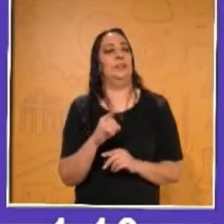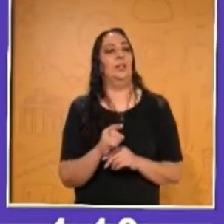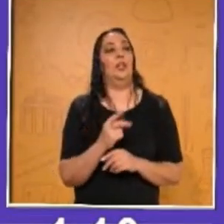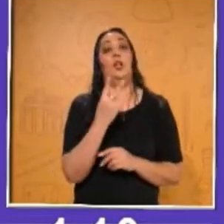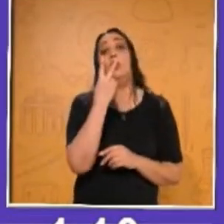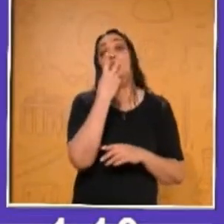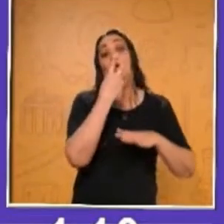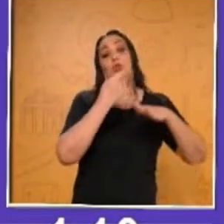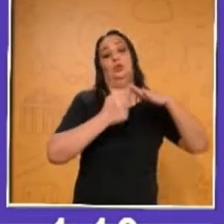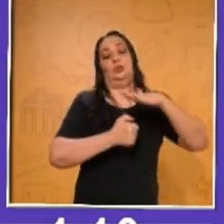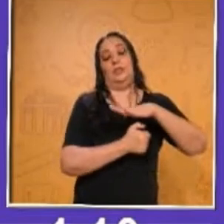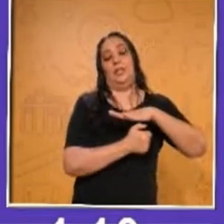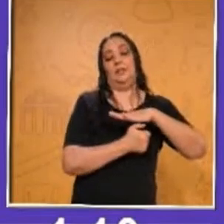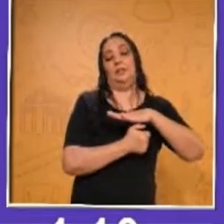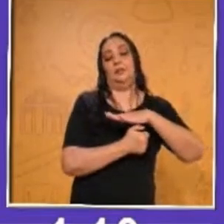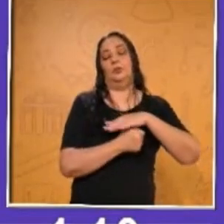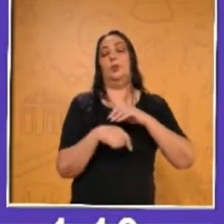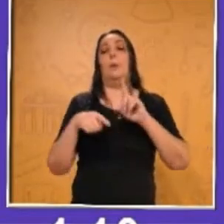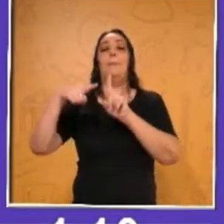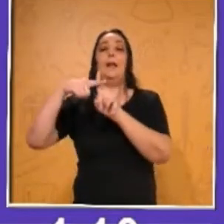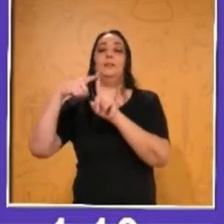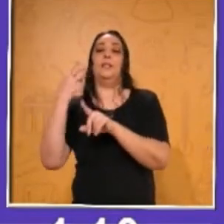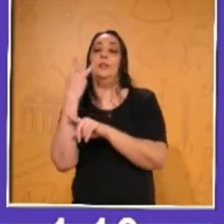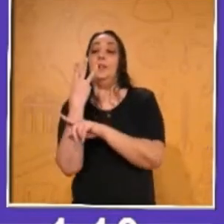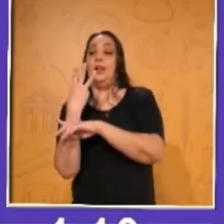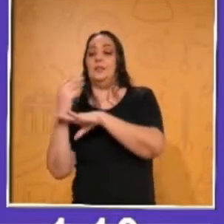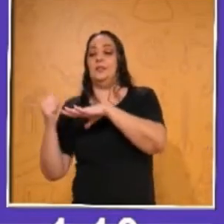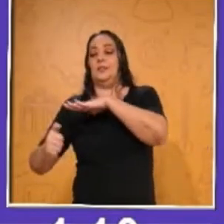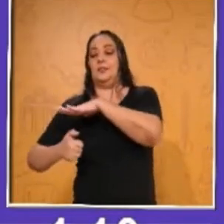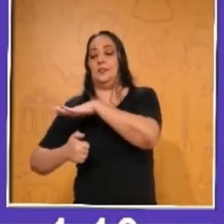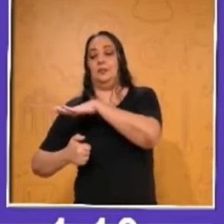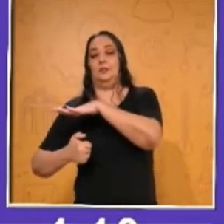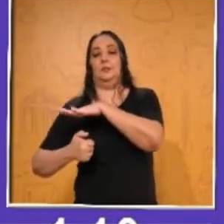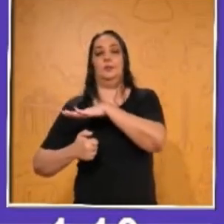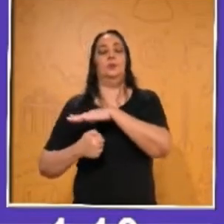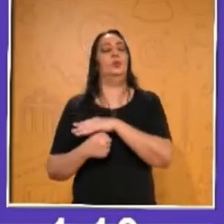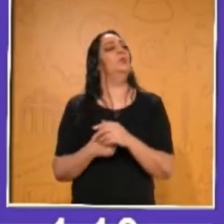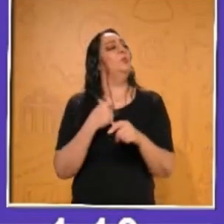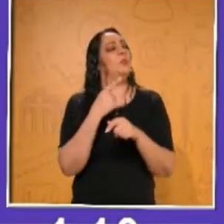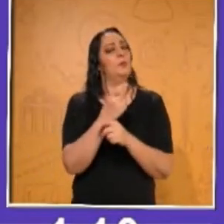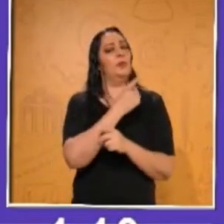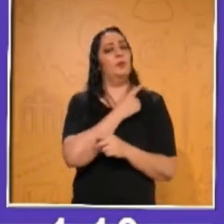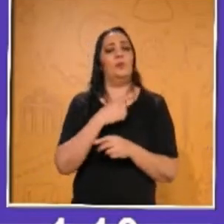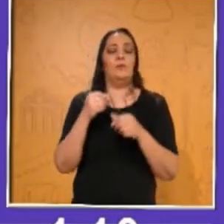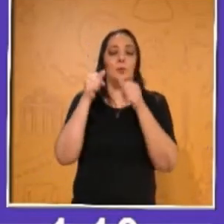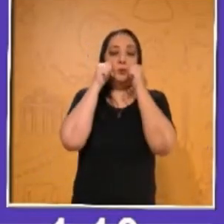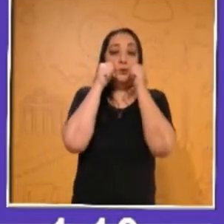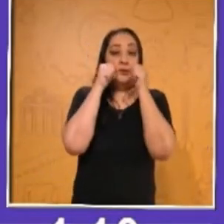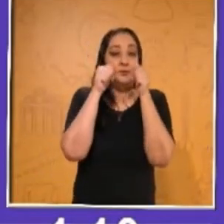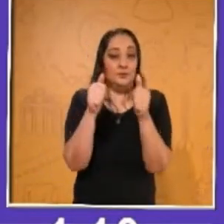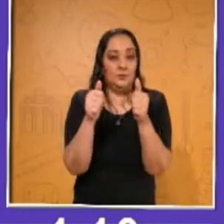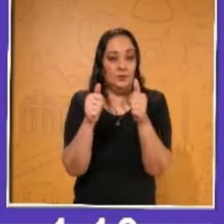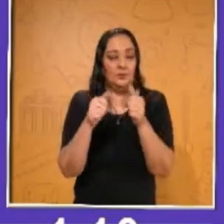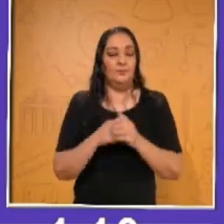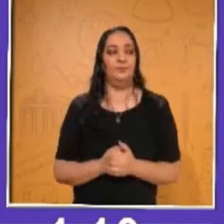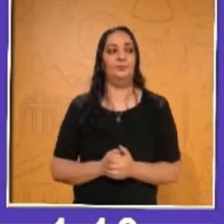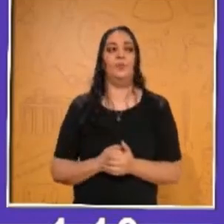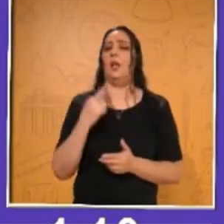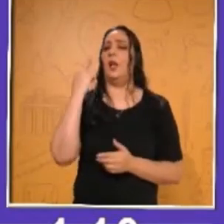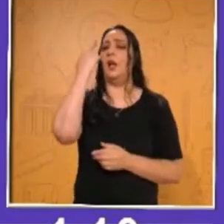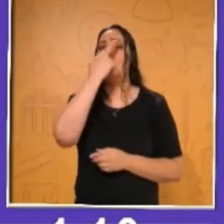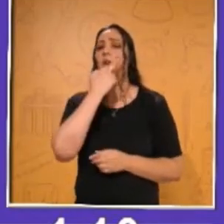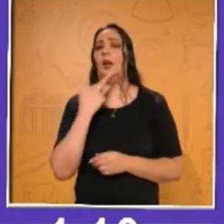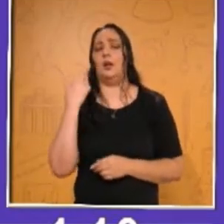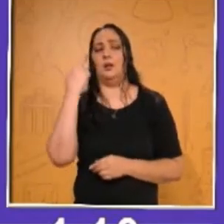sextos más tres sextos. Lo primero que tenemos que ver aquí en las fracciones es checar si